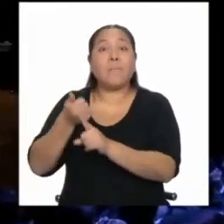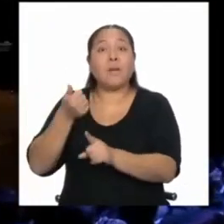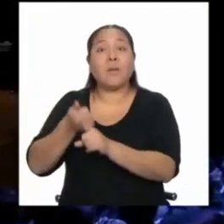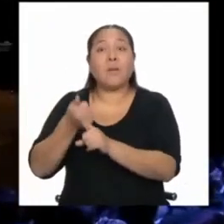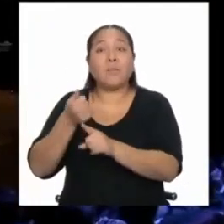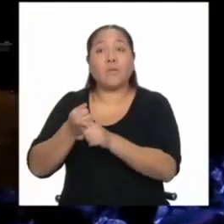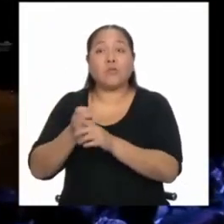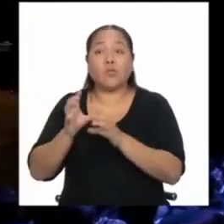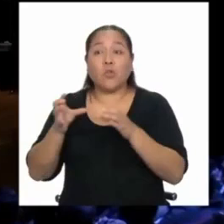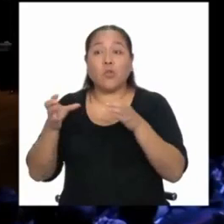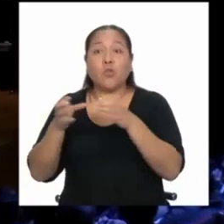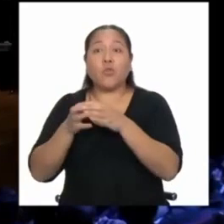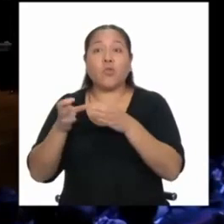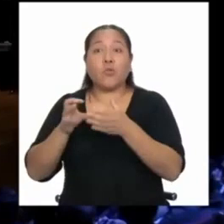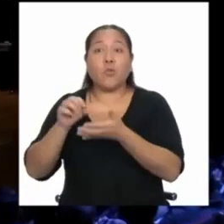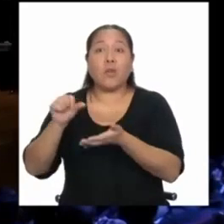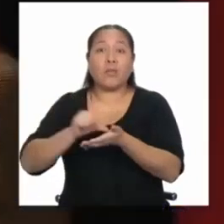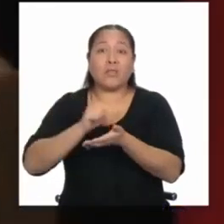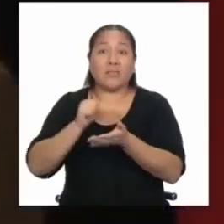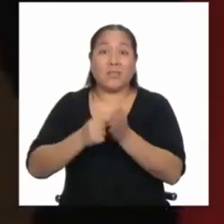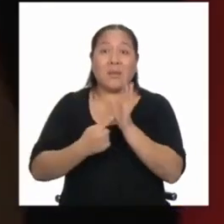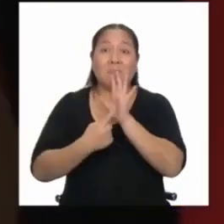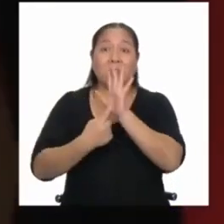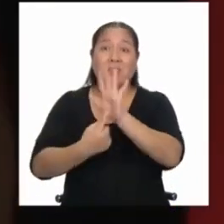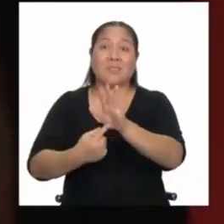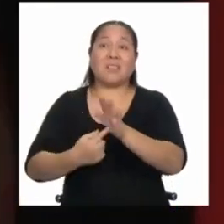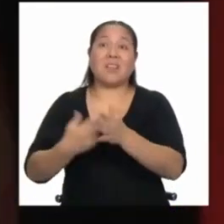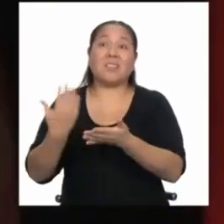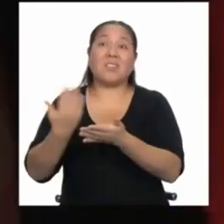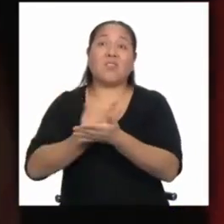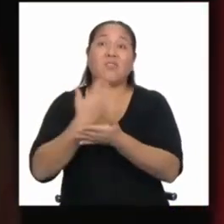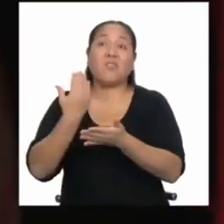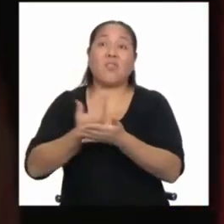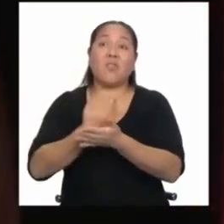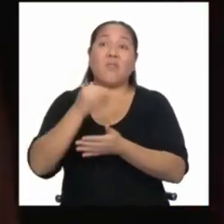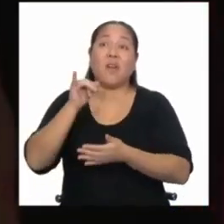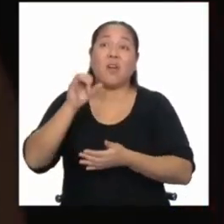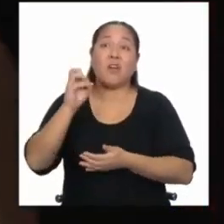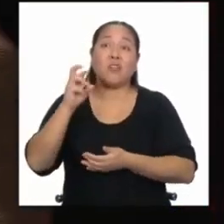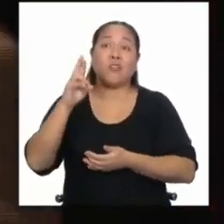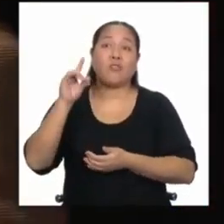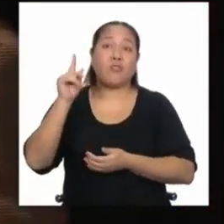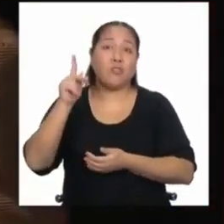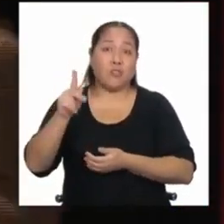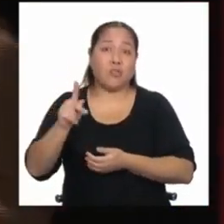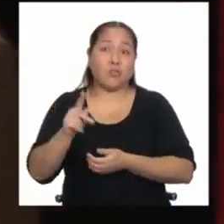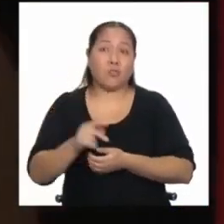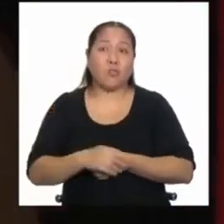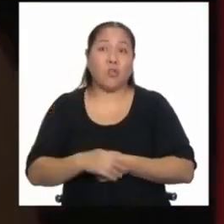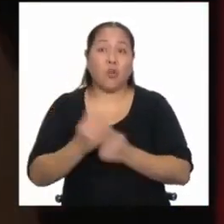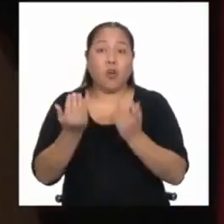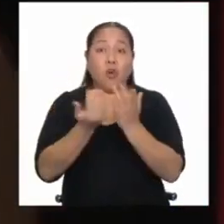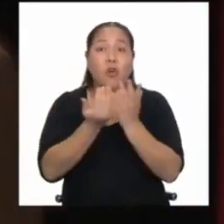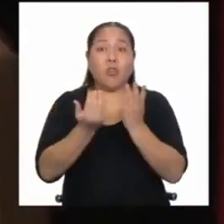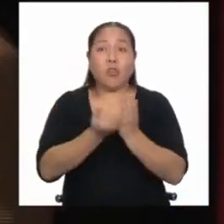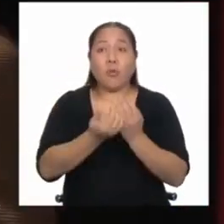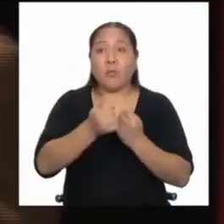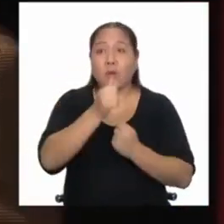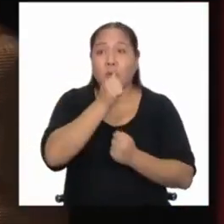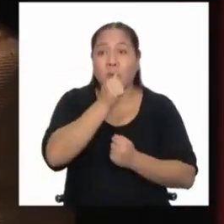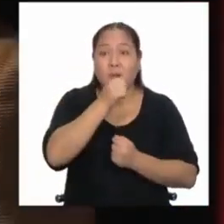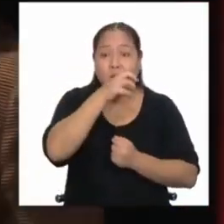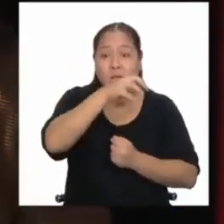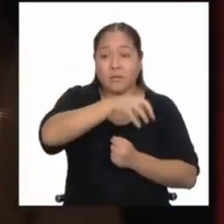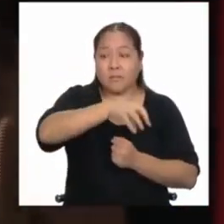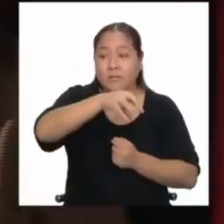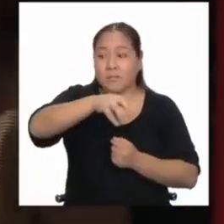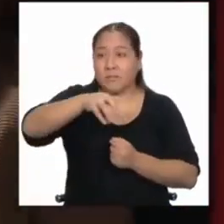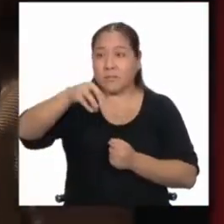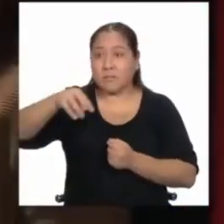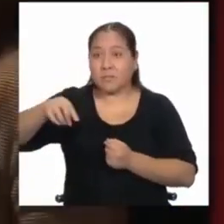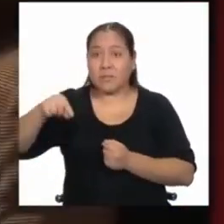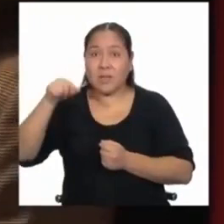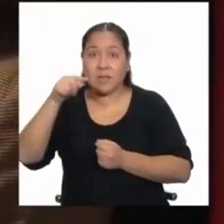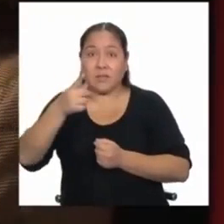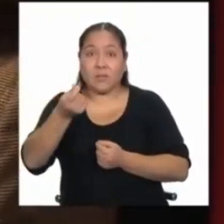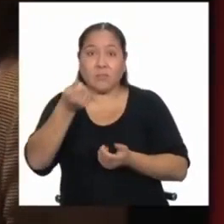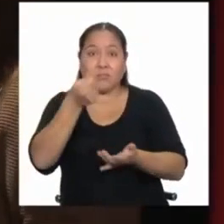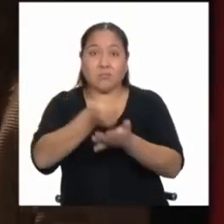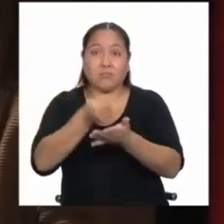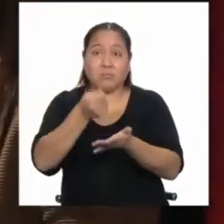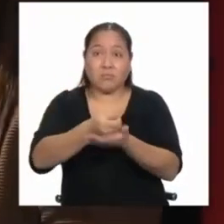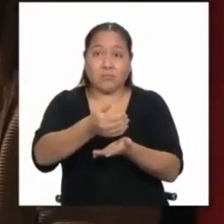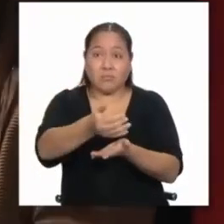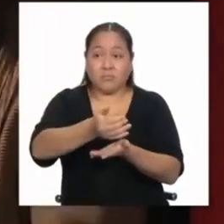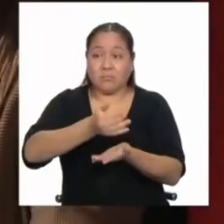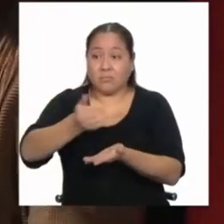artística que ya va a presentarse en Nueva York, y una escuela privada, o algunas escuelas privadas, que son la principal fuente de